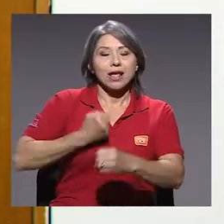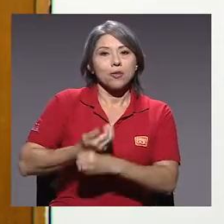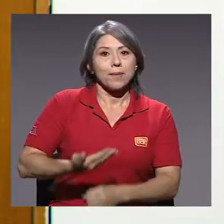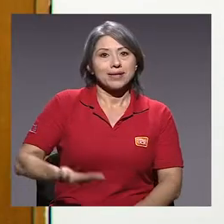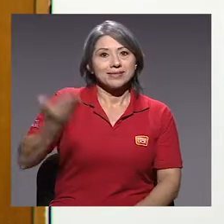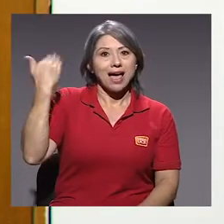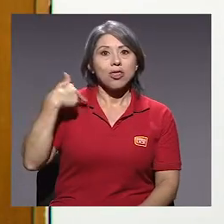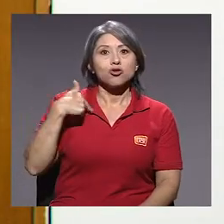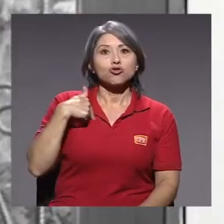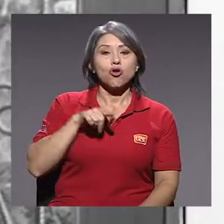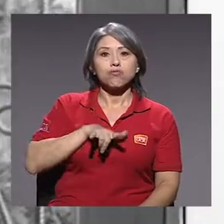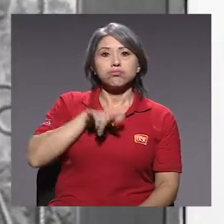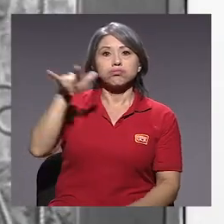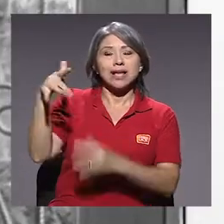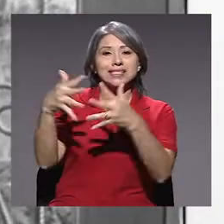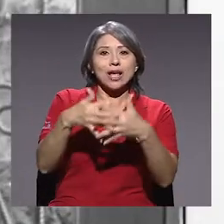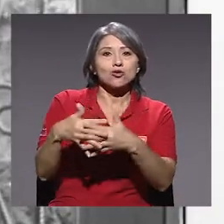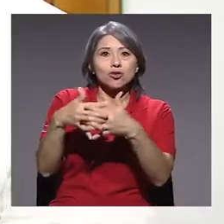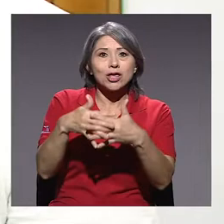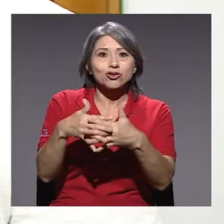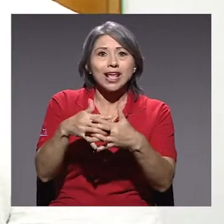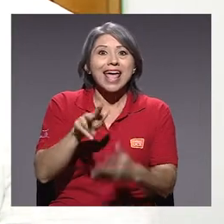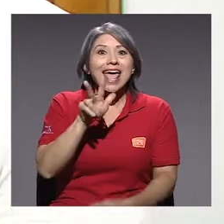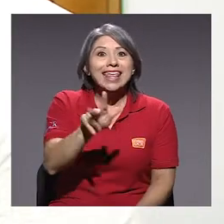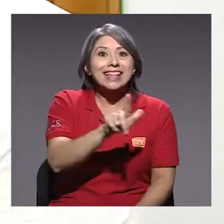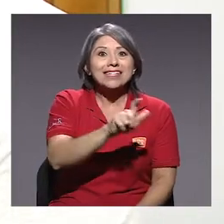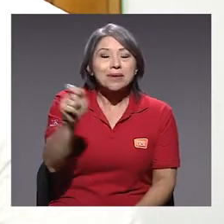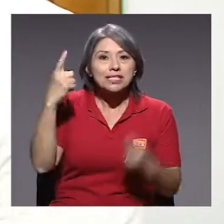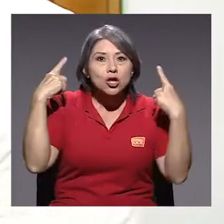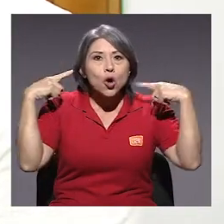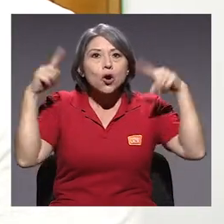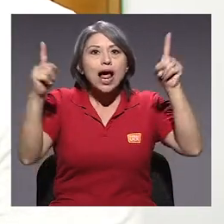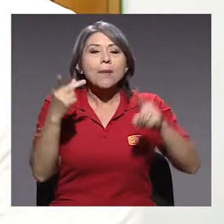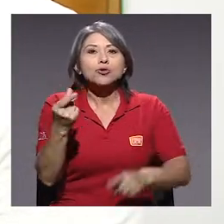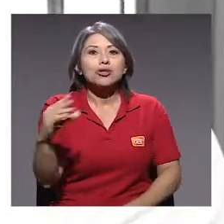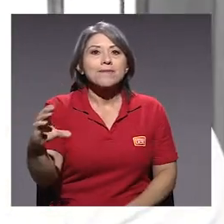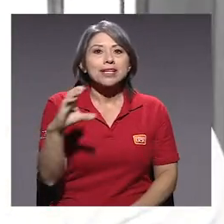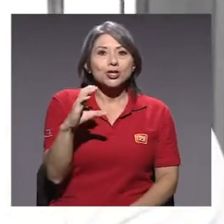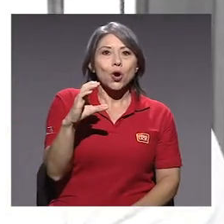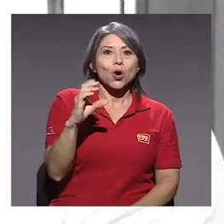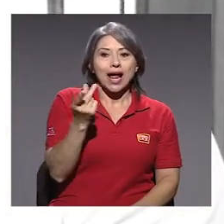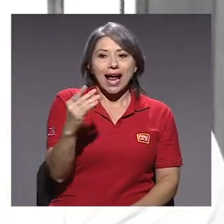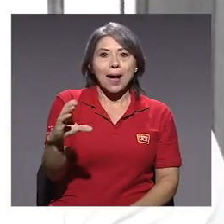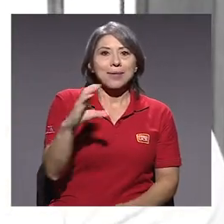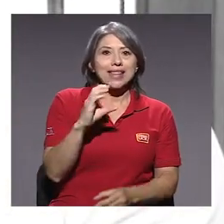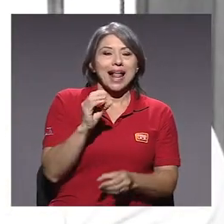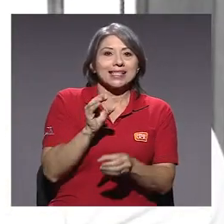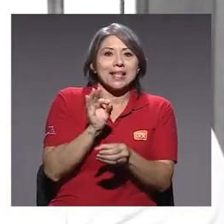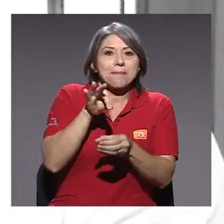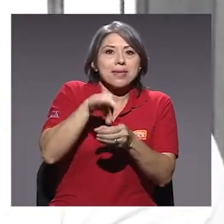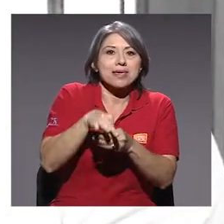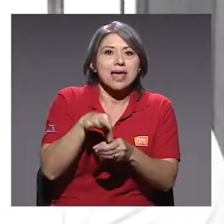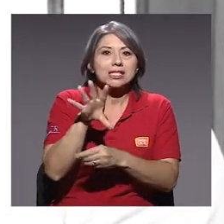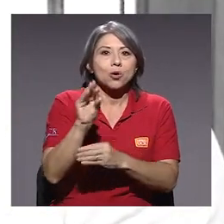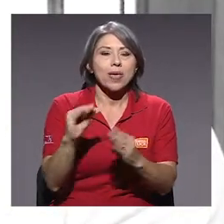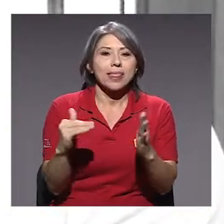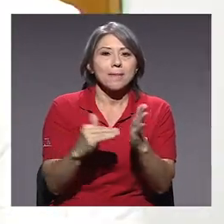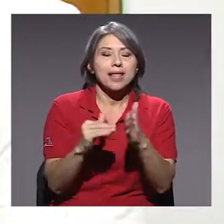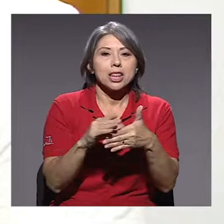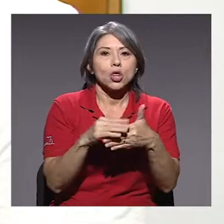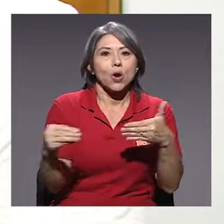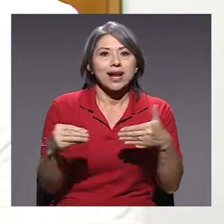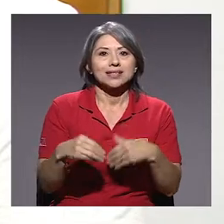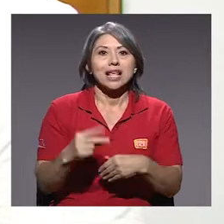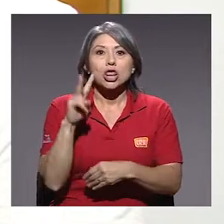El año pasado me fui a Estados Unidos y en tres meses logramos inversión. Una primera capital semilla de 50 mil dólares.